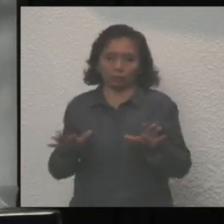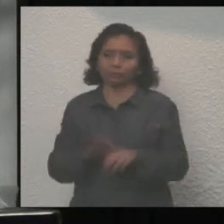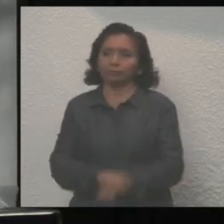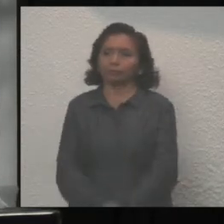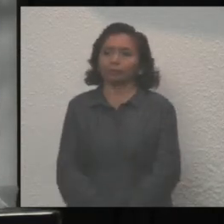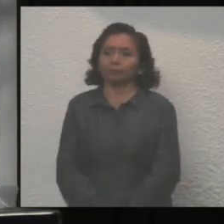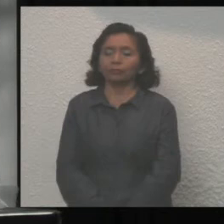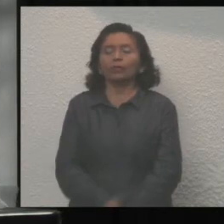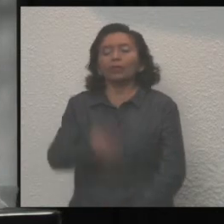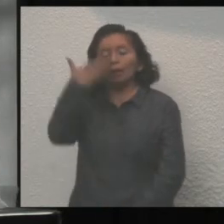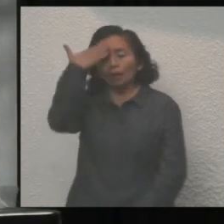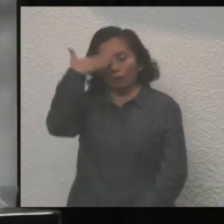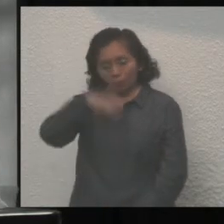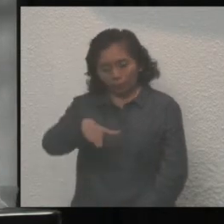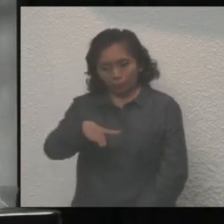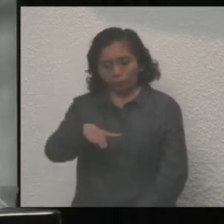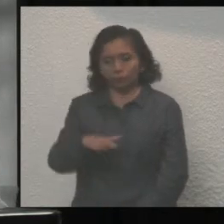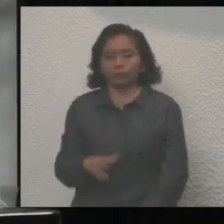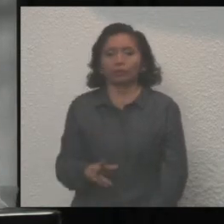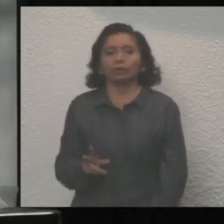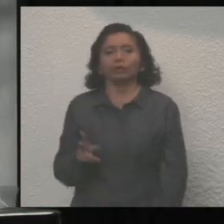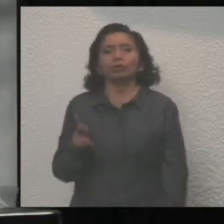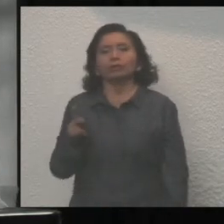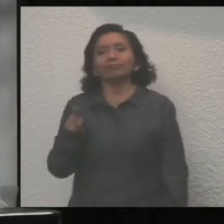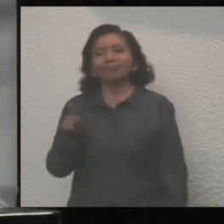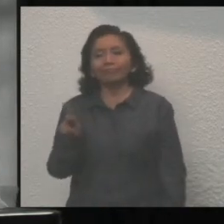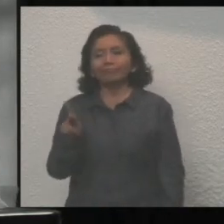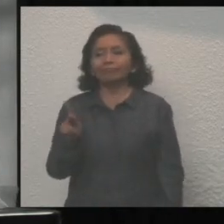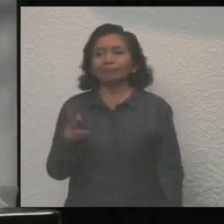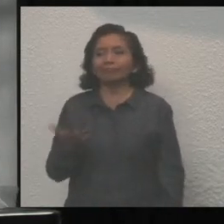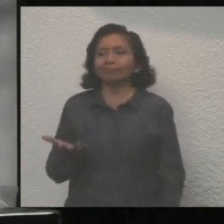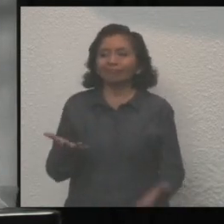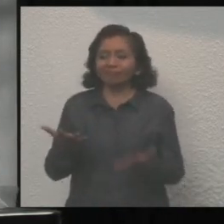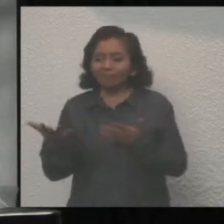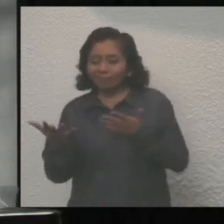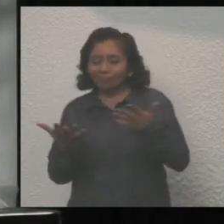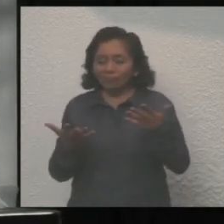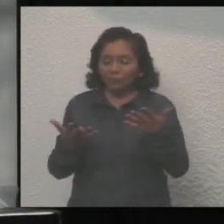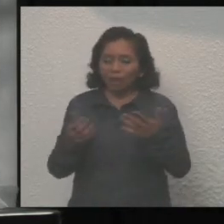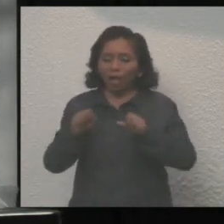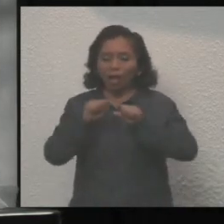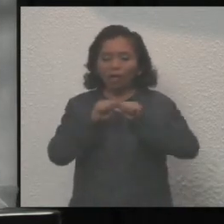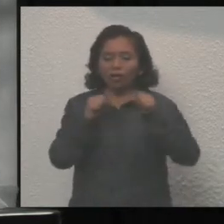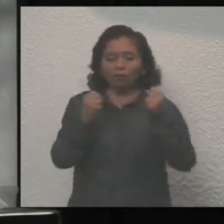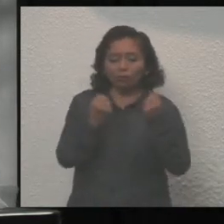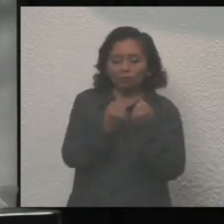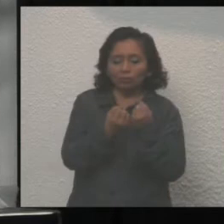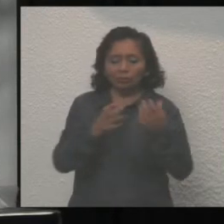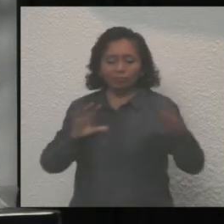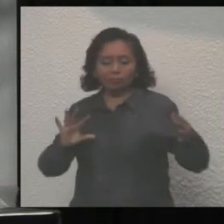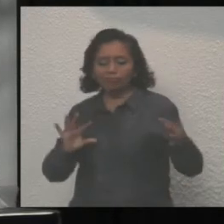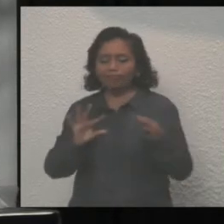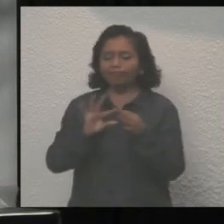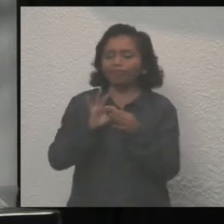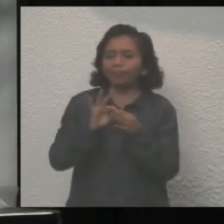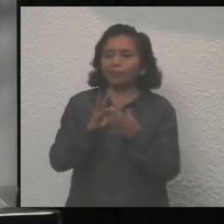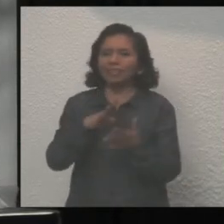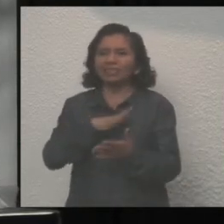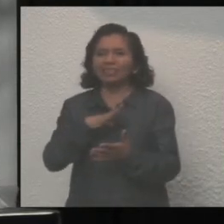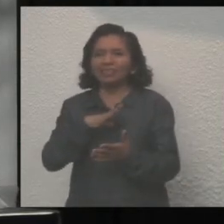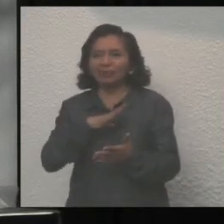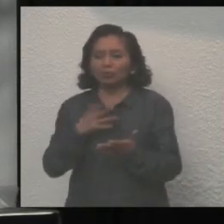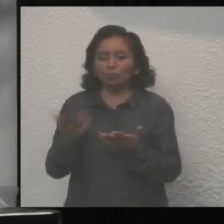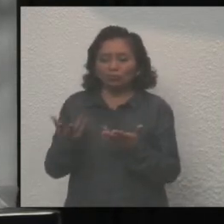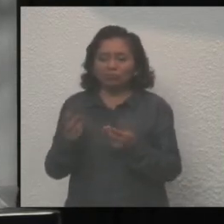Lo sabemos, sin embargo, no permea con la sociedad, aún todavía tenemos esa